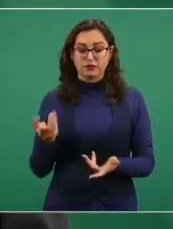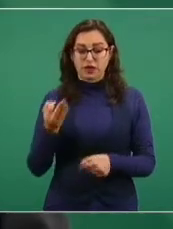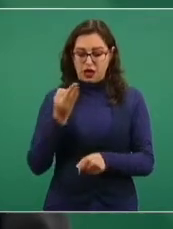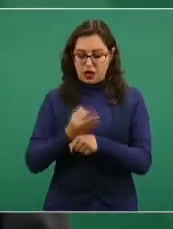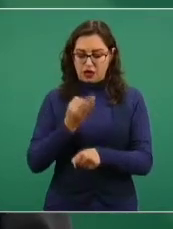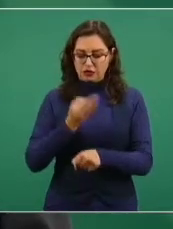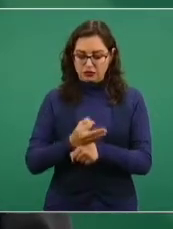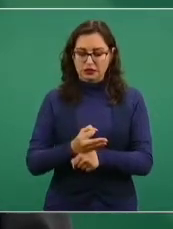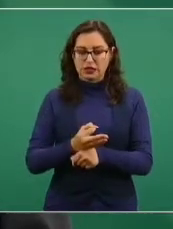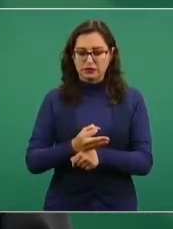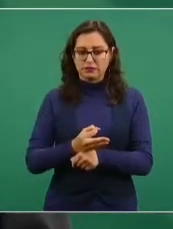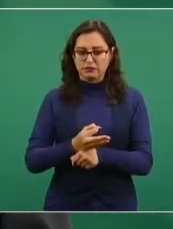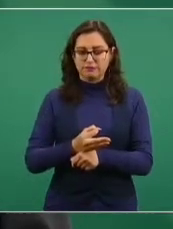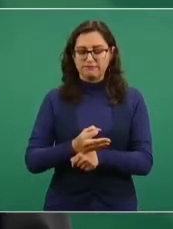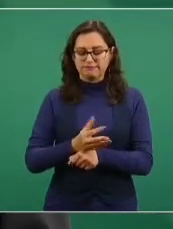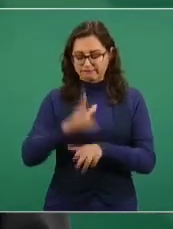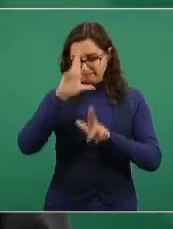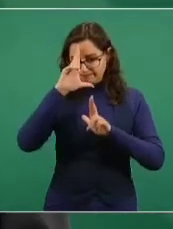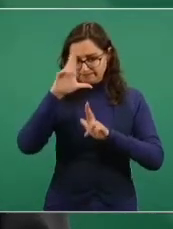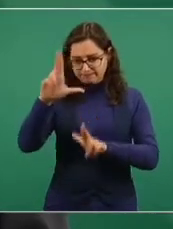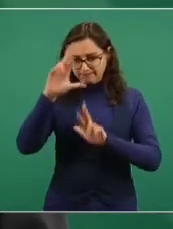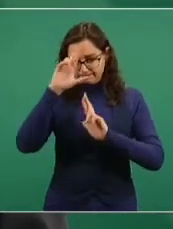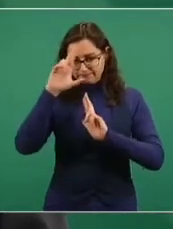a su persona.